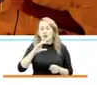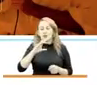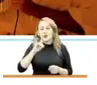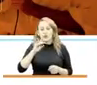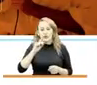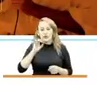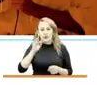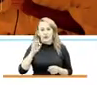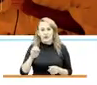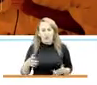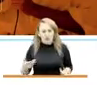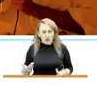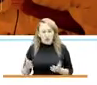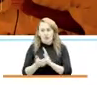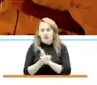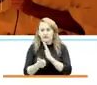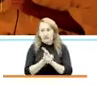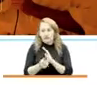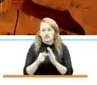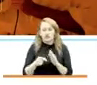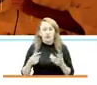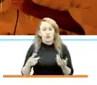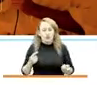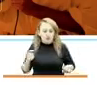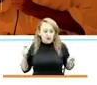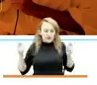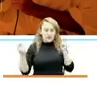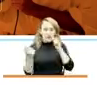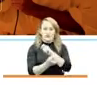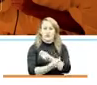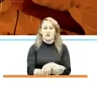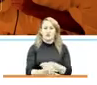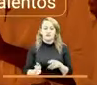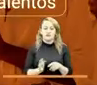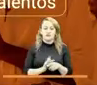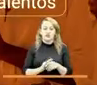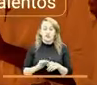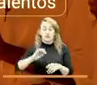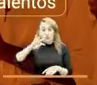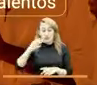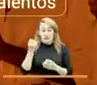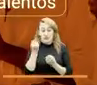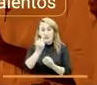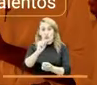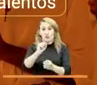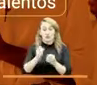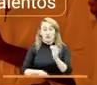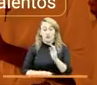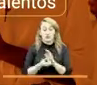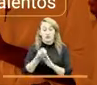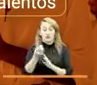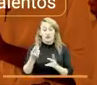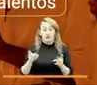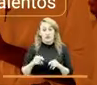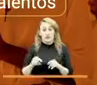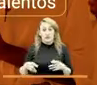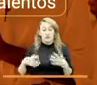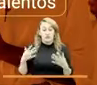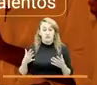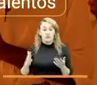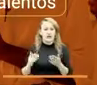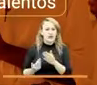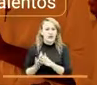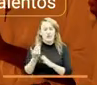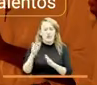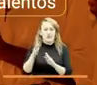talentos, desde las transformaciones que implica la cuarta revolución industrial y las megatendencias que están transformando el mundo, que no son